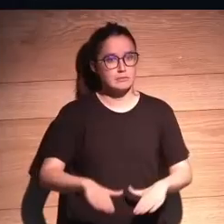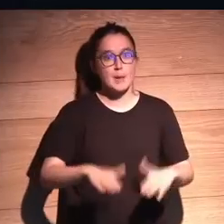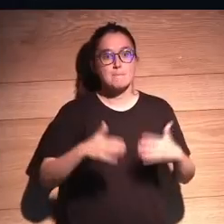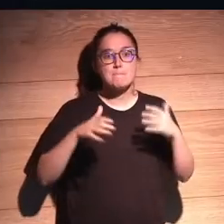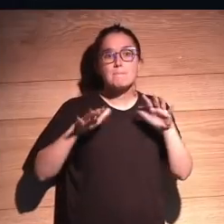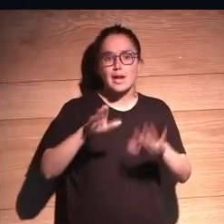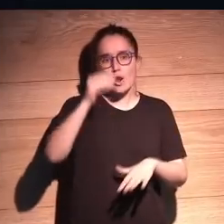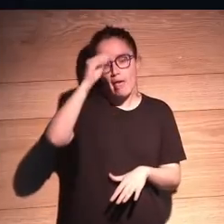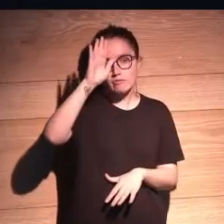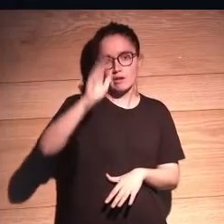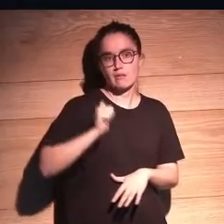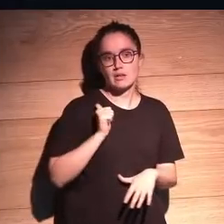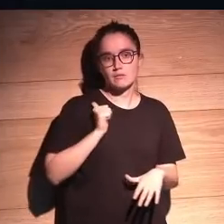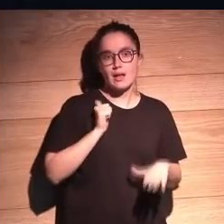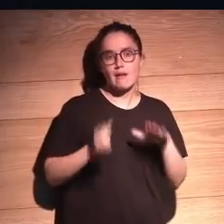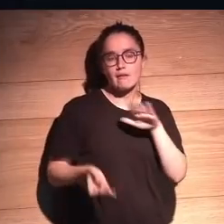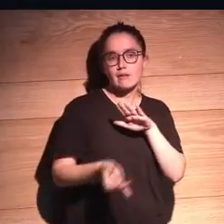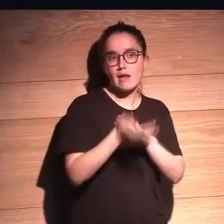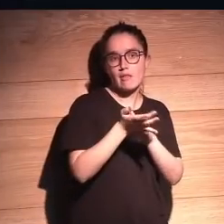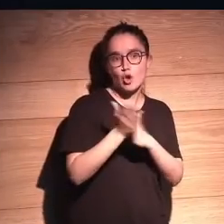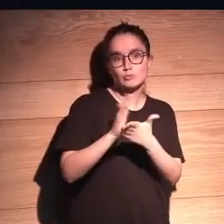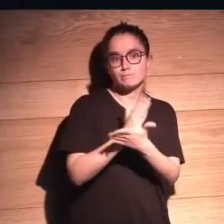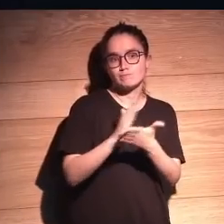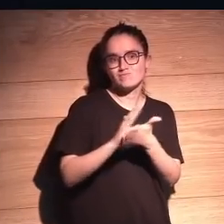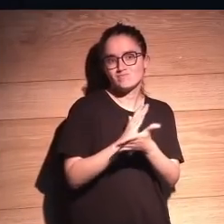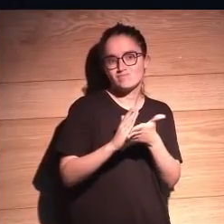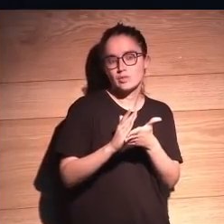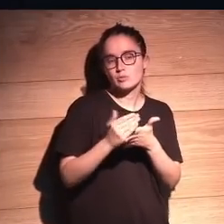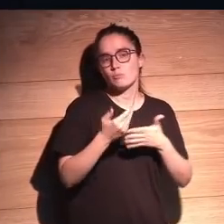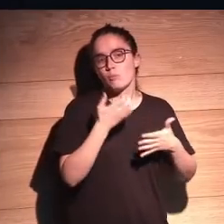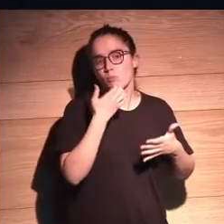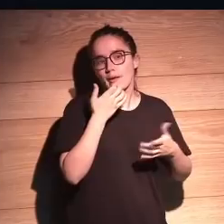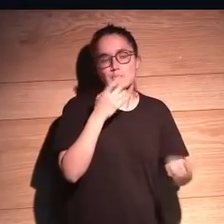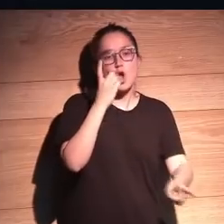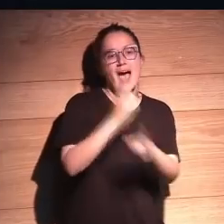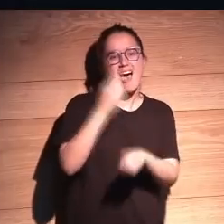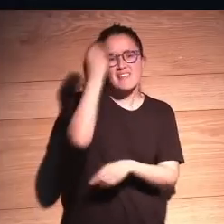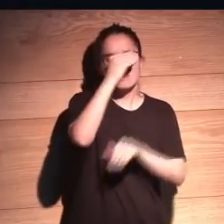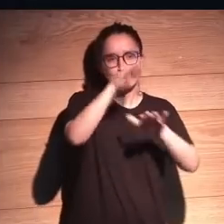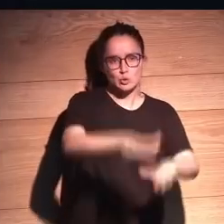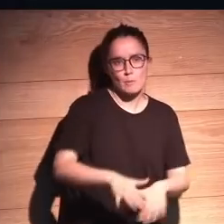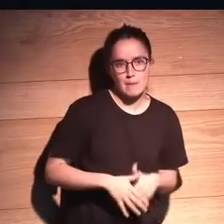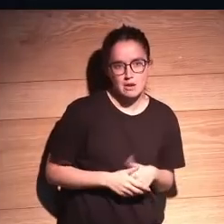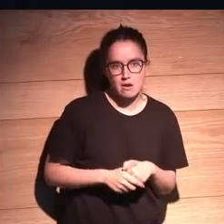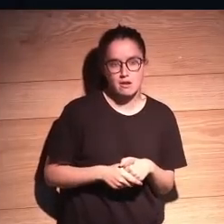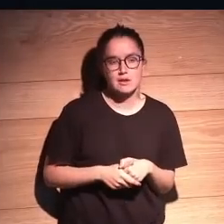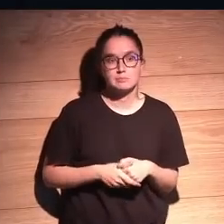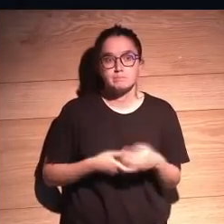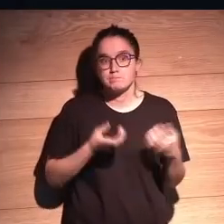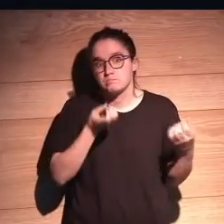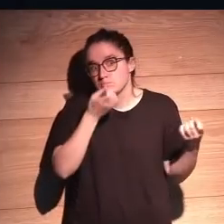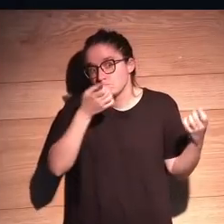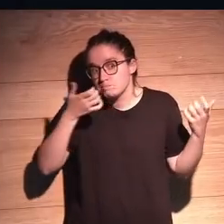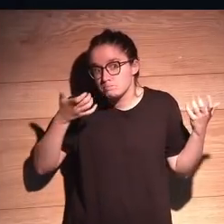la inteligencia artificial ha sido creada con otro sesgo. Con un sesgo anti-musulmán. Bueno,